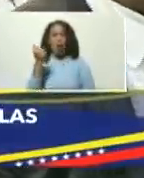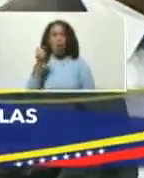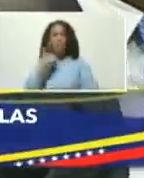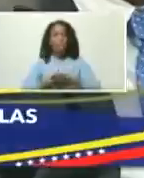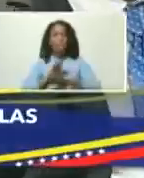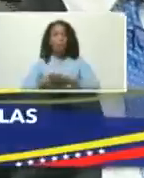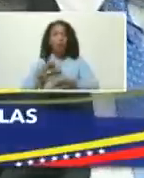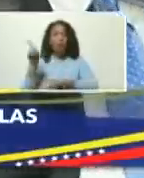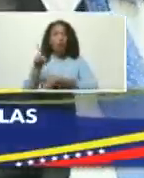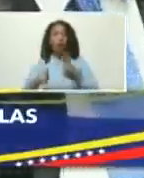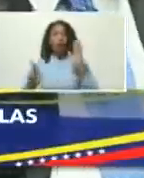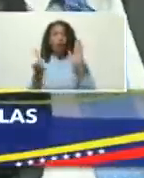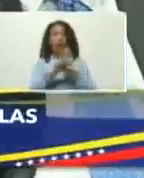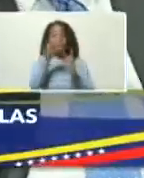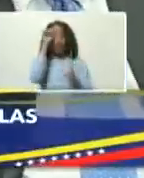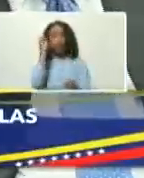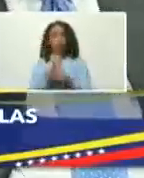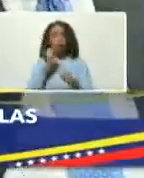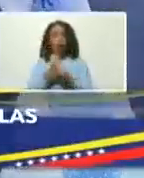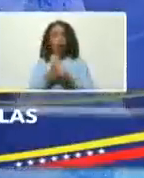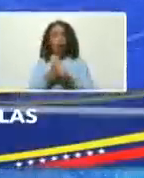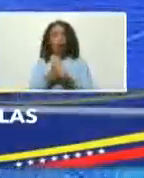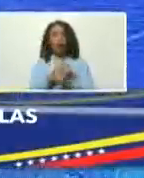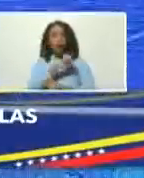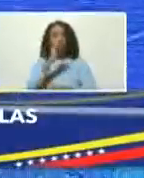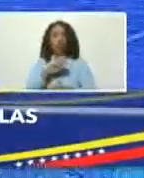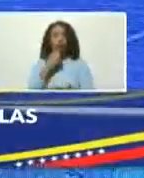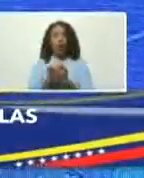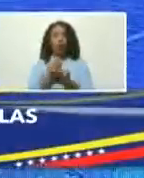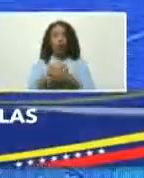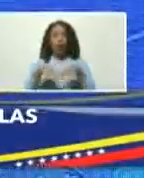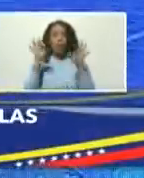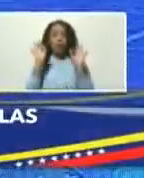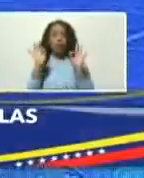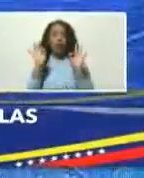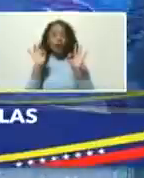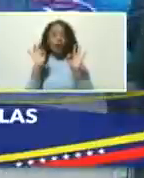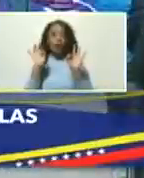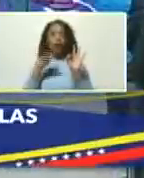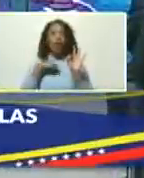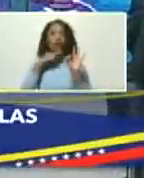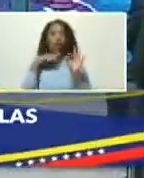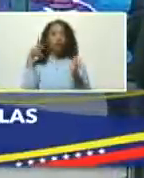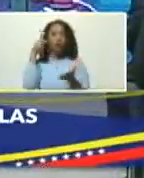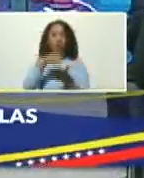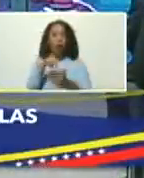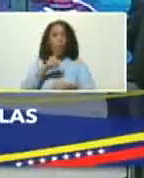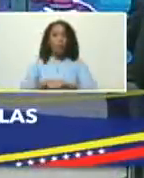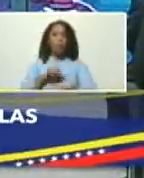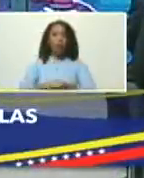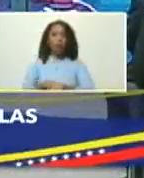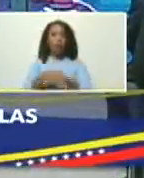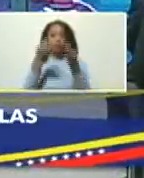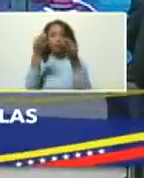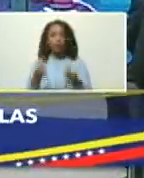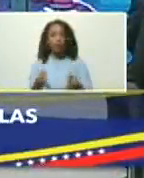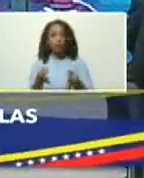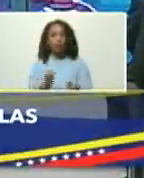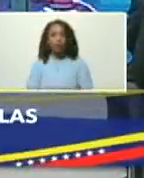eso esta ley orgánica de zonas económicas especiales llega en el momento preciso